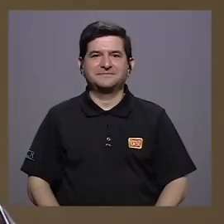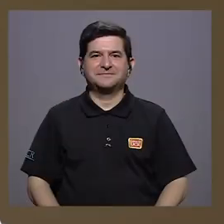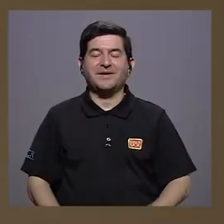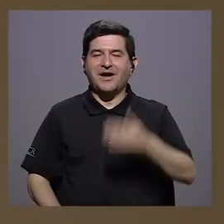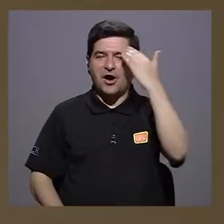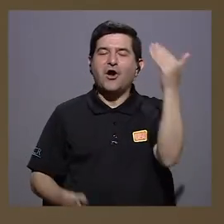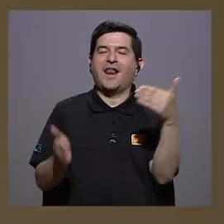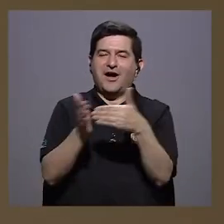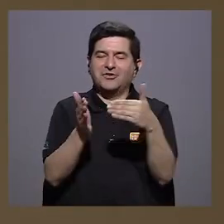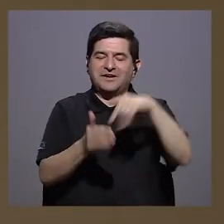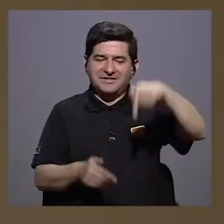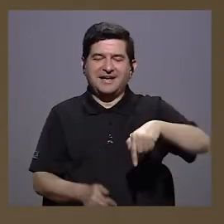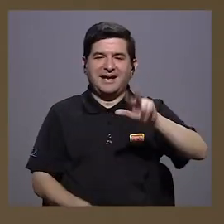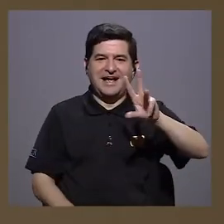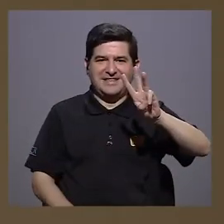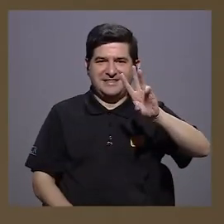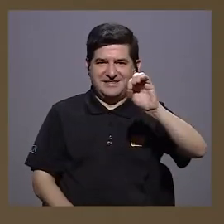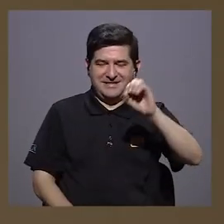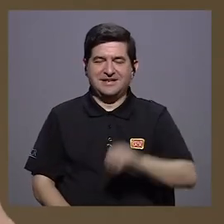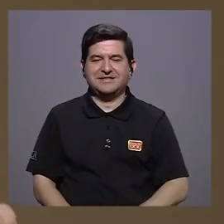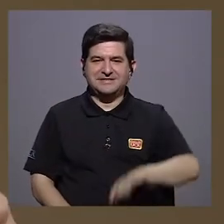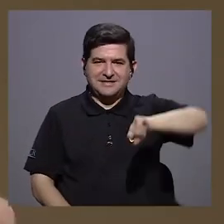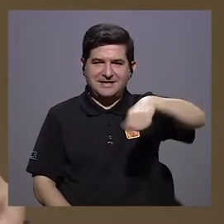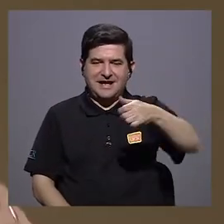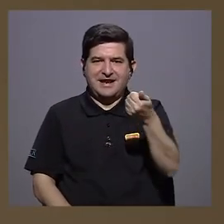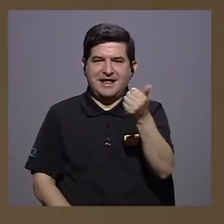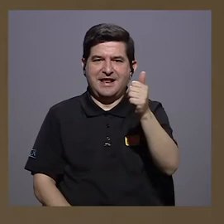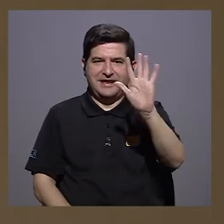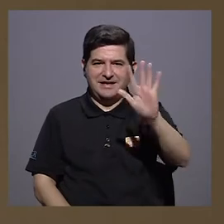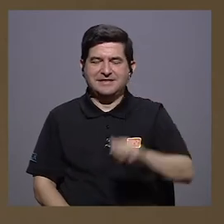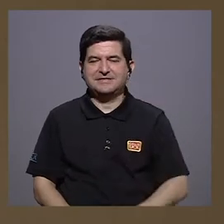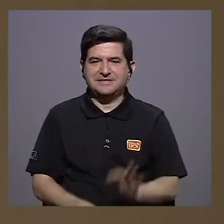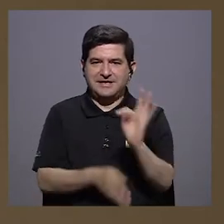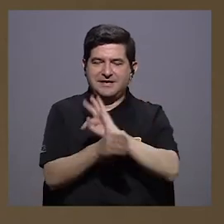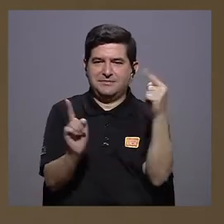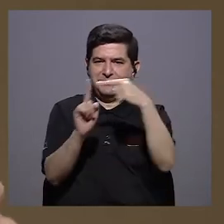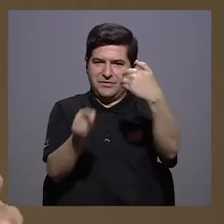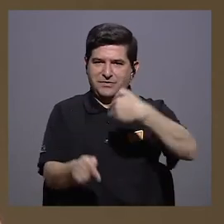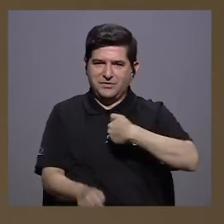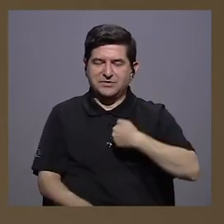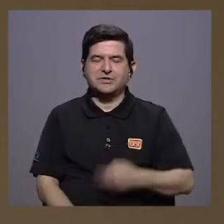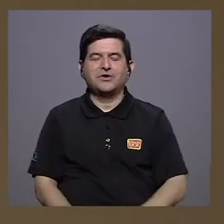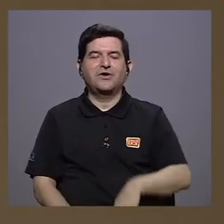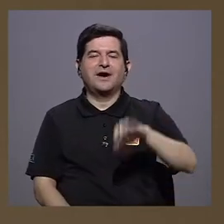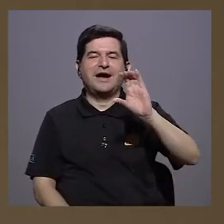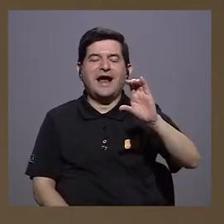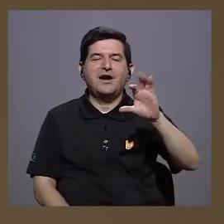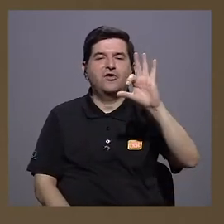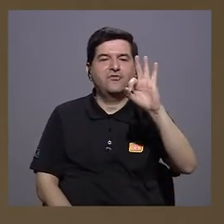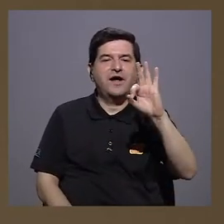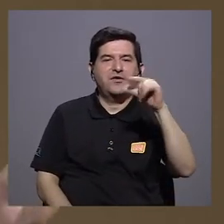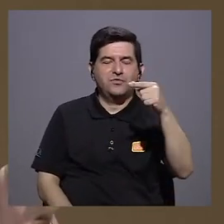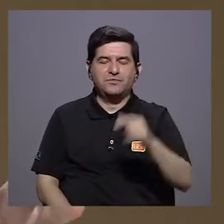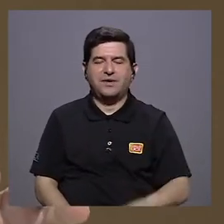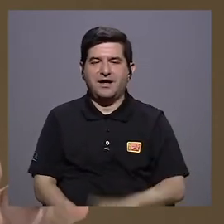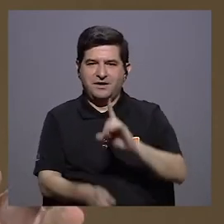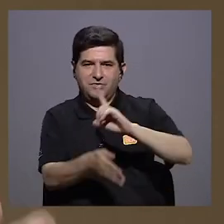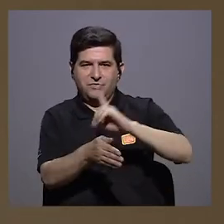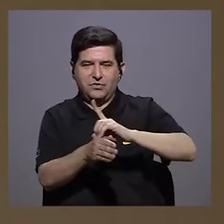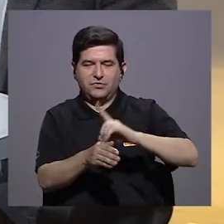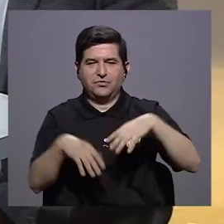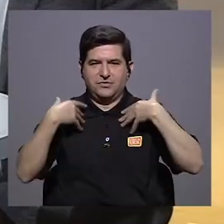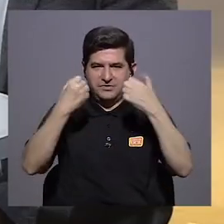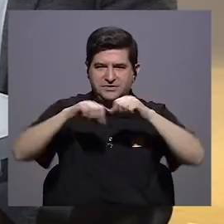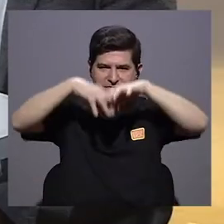Hola, de regreso acá en 360, en Canal 15, donde hacemos televisión con sentido, con don Carlos Faron Guzmán, médico saludista